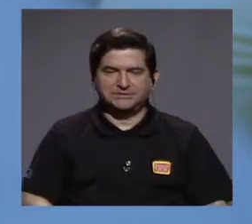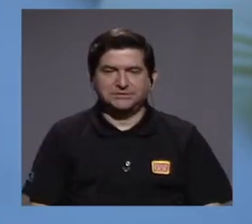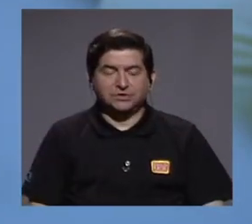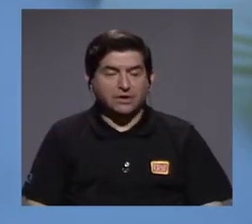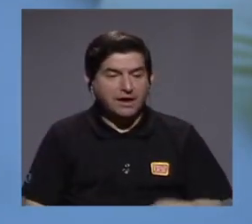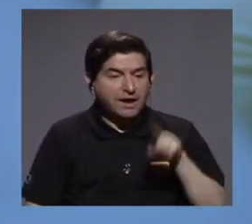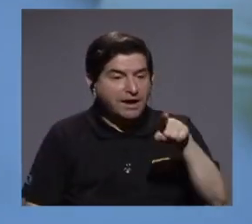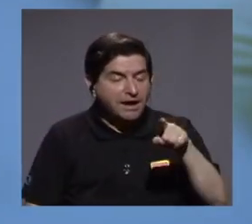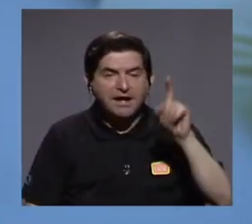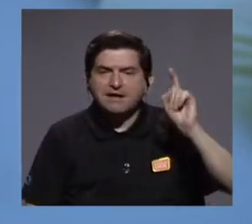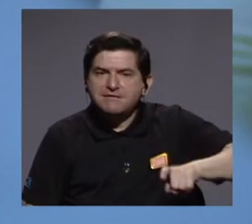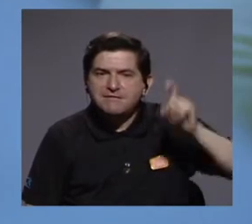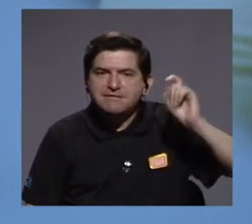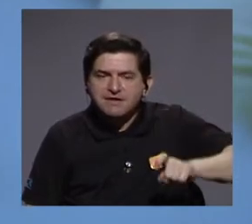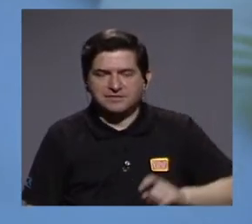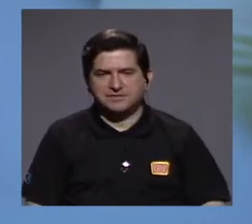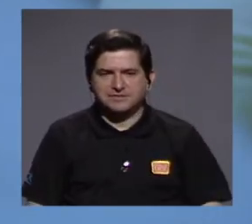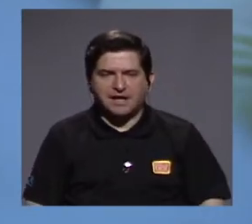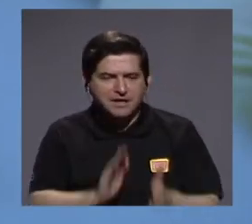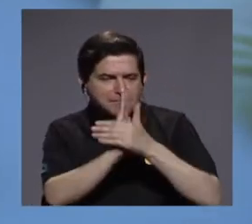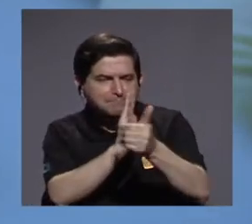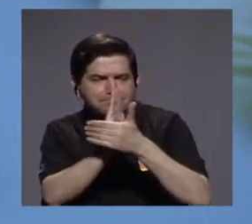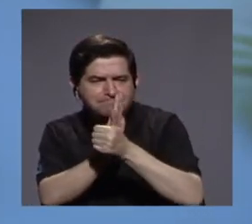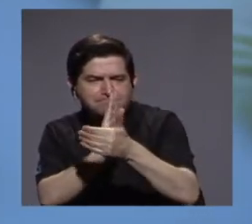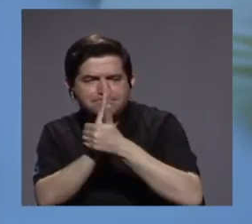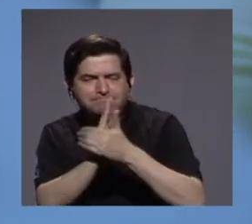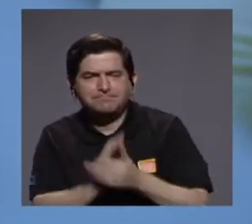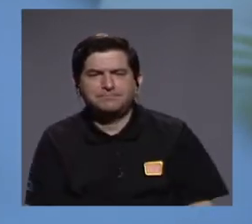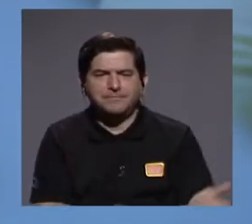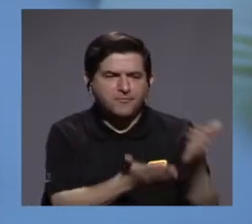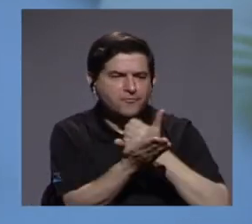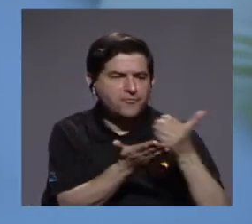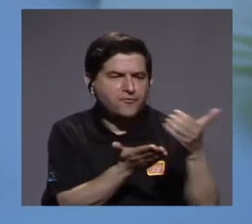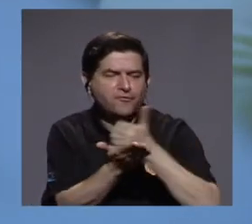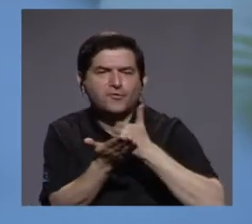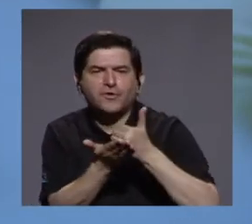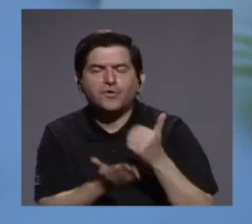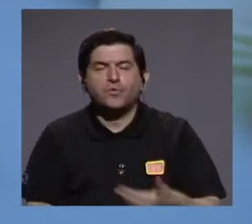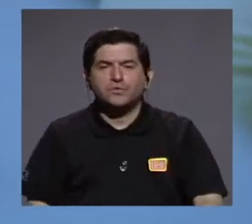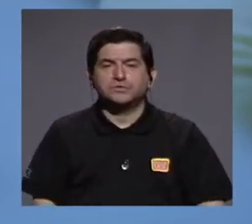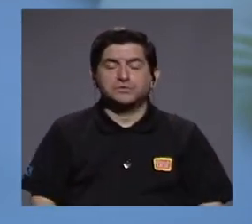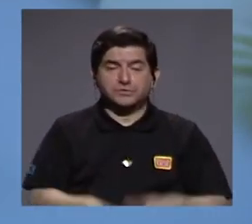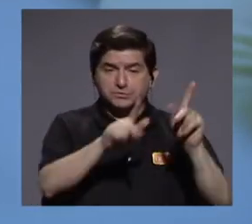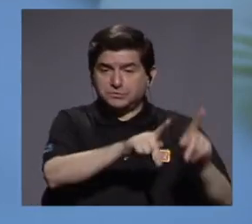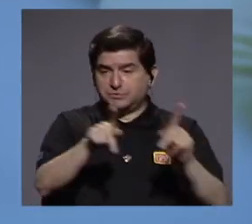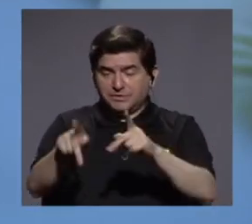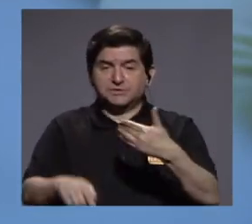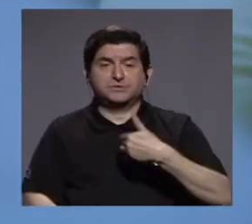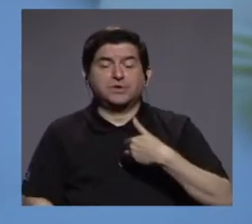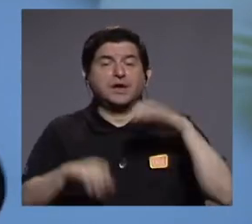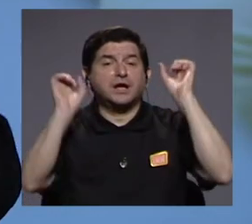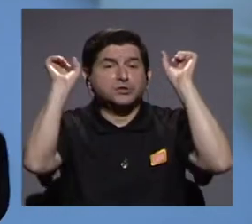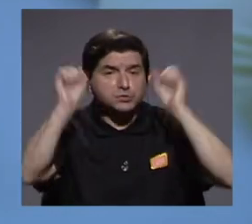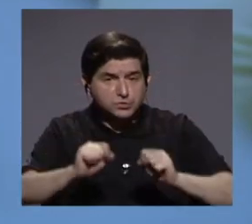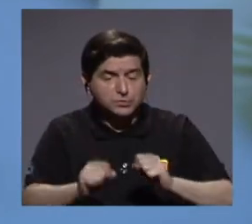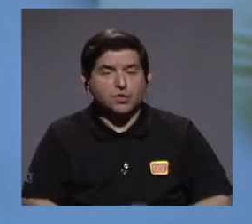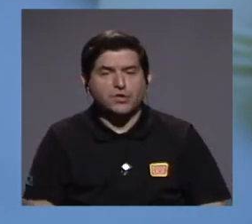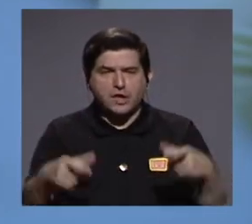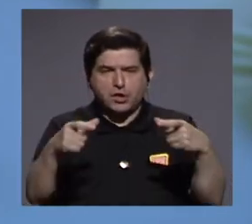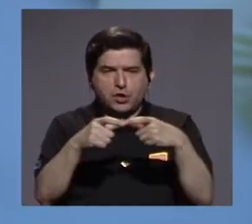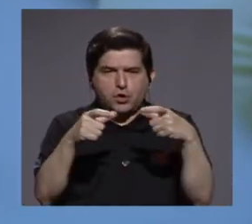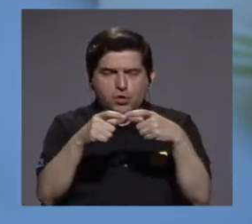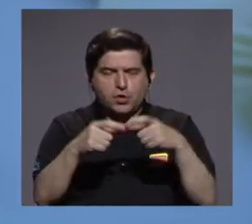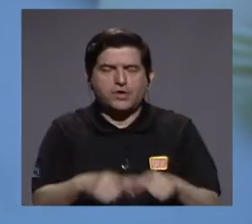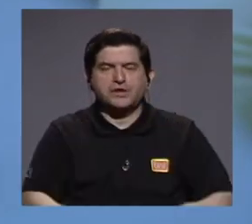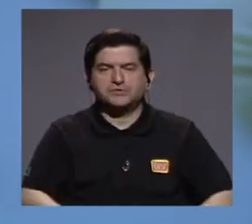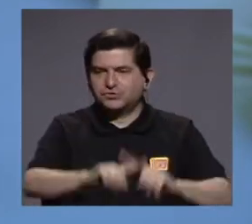toda esa necesidad de poder potenciar los recursos con los cuales se cuentan para poder llegar y llevar conectividad